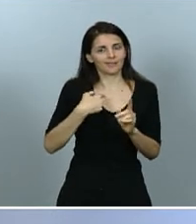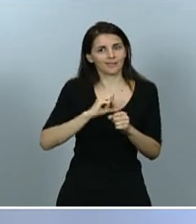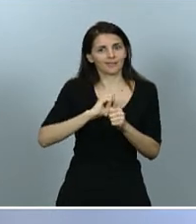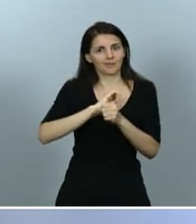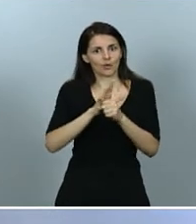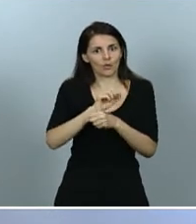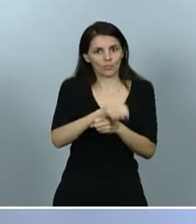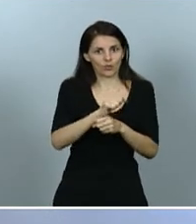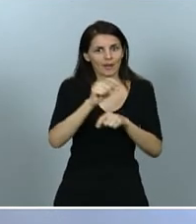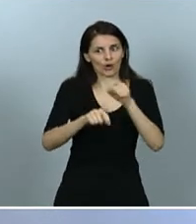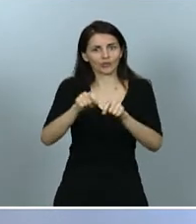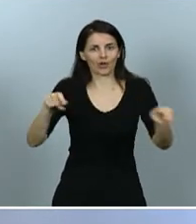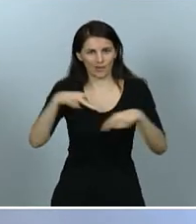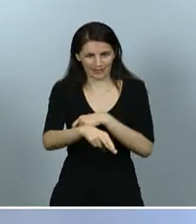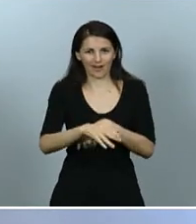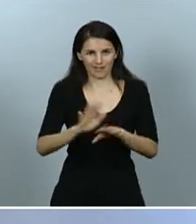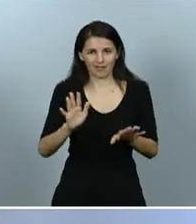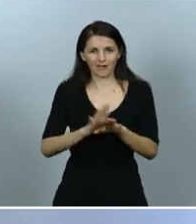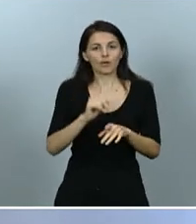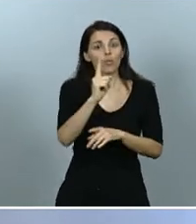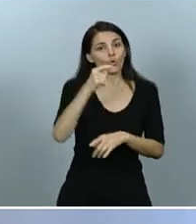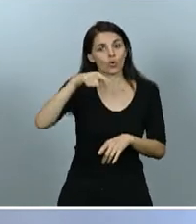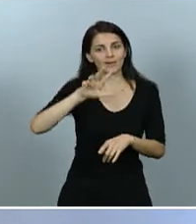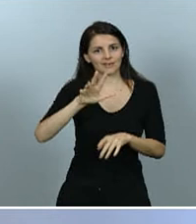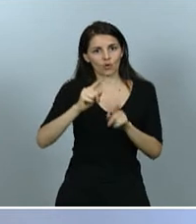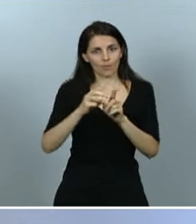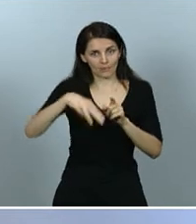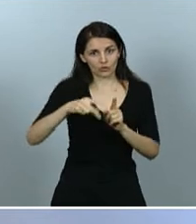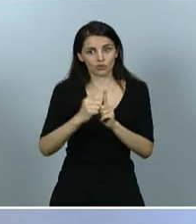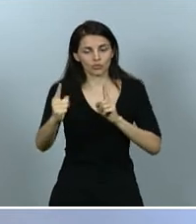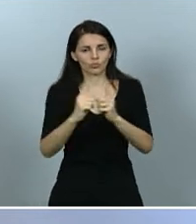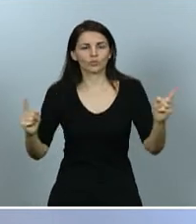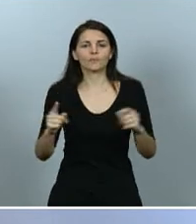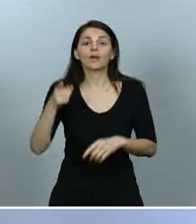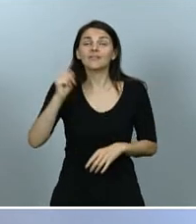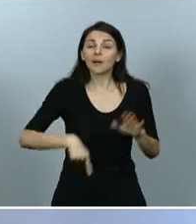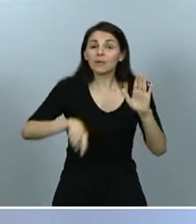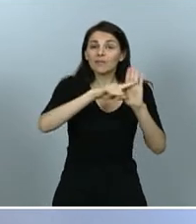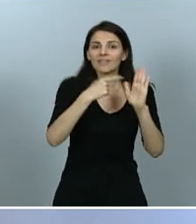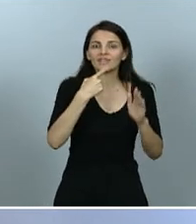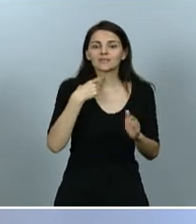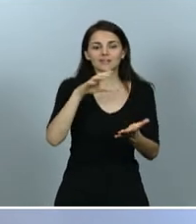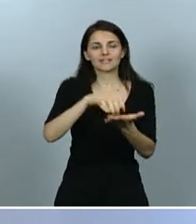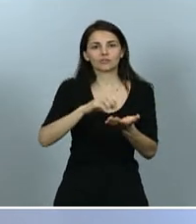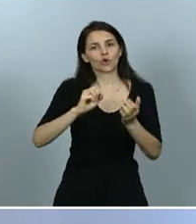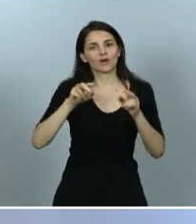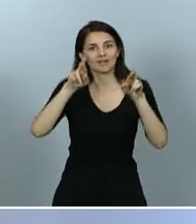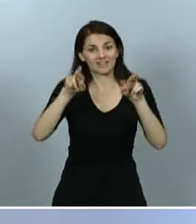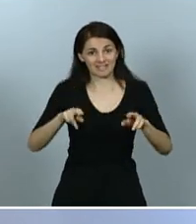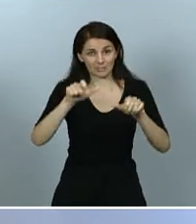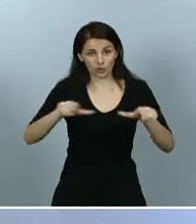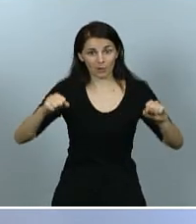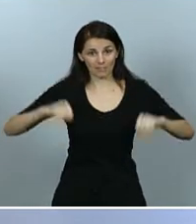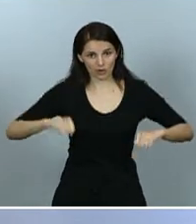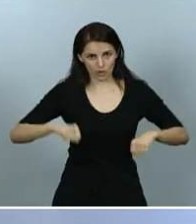establece también que los centros residenciales de personas mayores deben de estar coordinadas con los centros